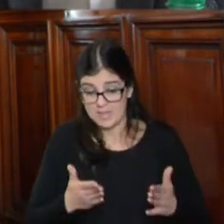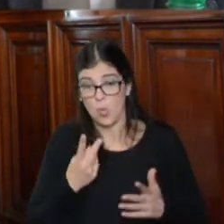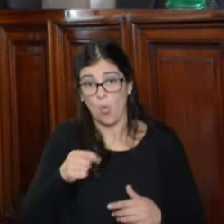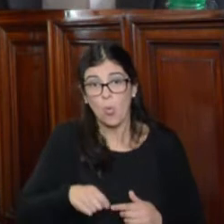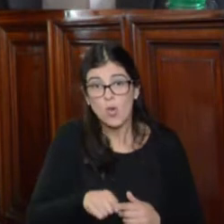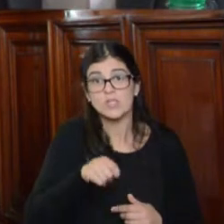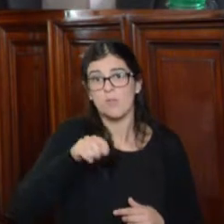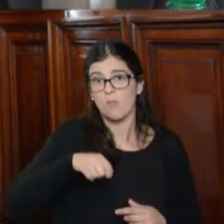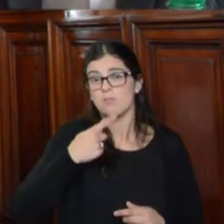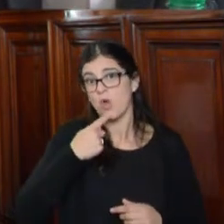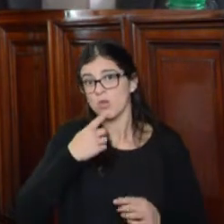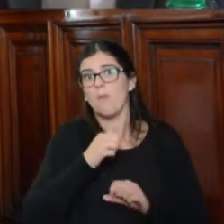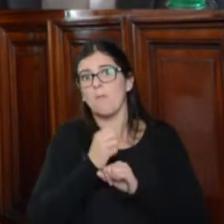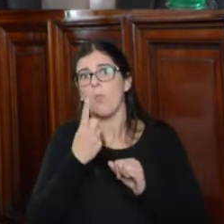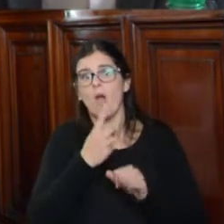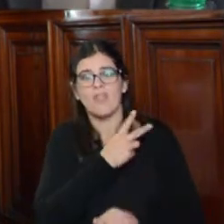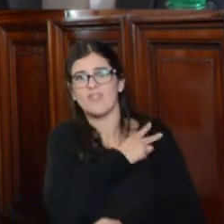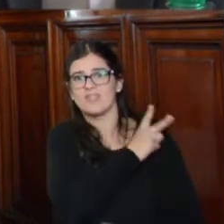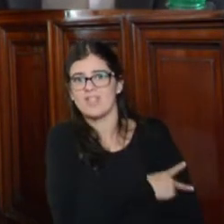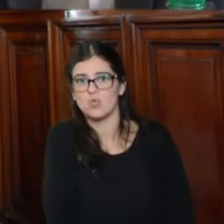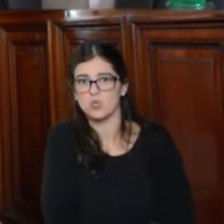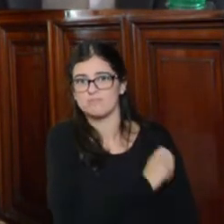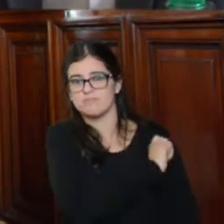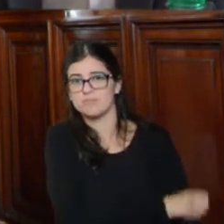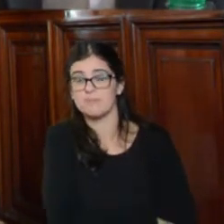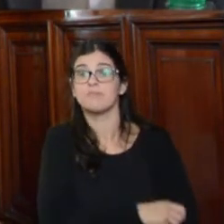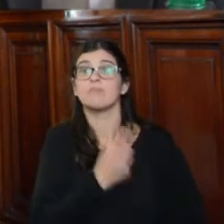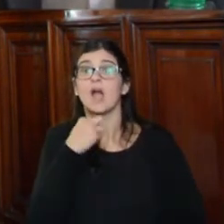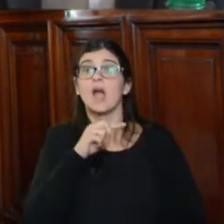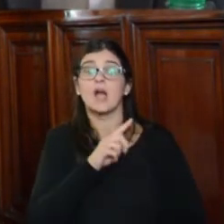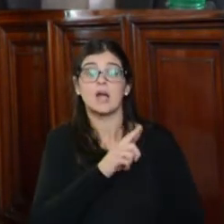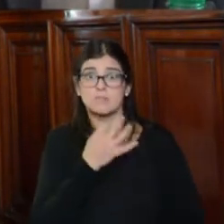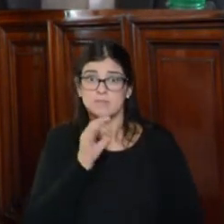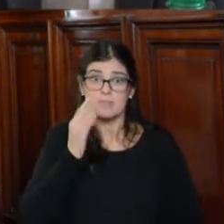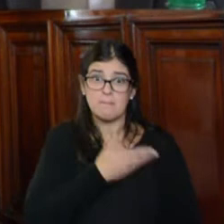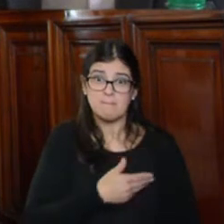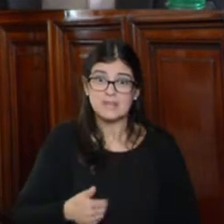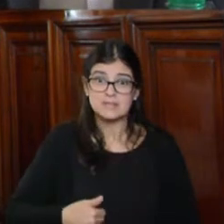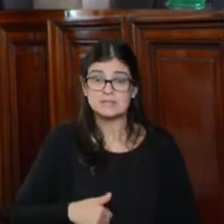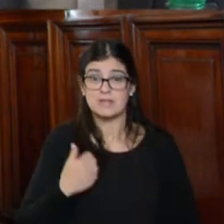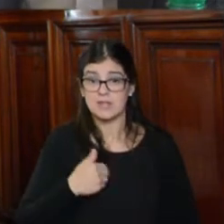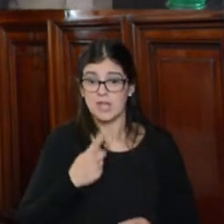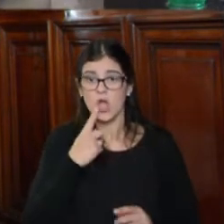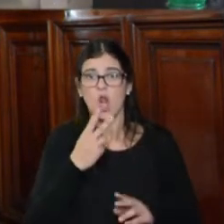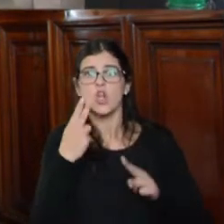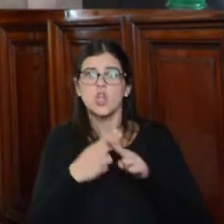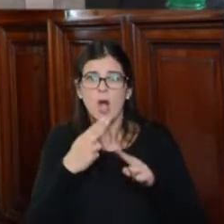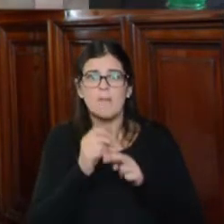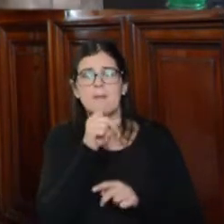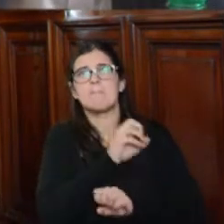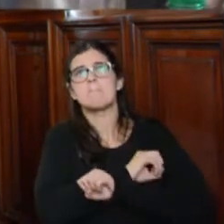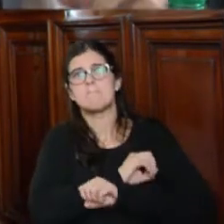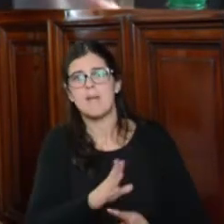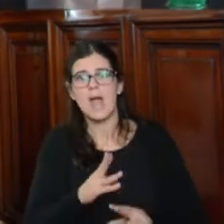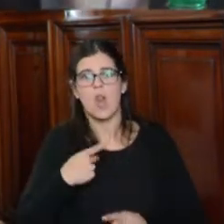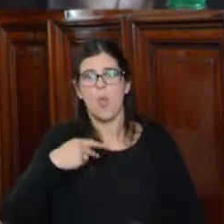político puede terminar con la Constitución, que el Presidente de la República los nombre, con nombre y apellido, que hable de los malos jueces